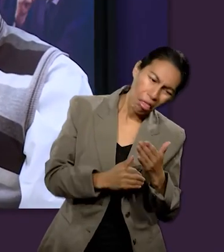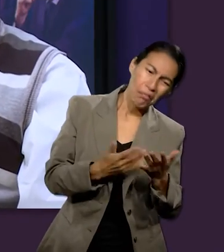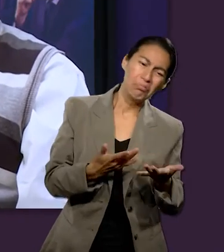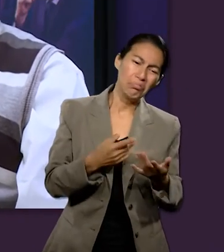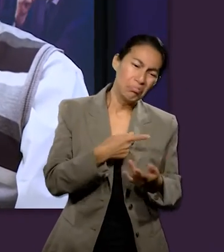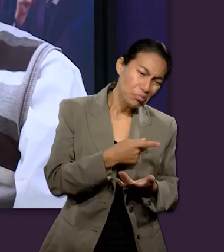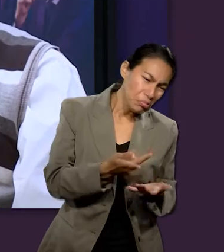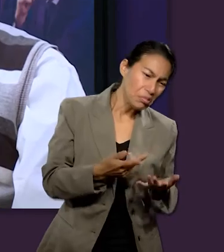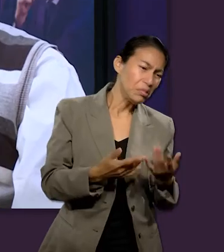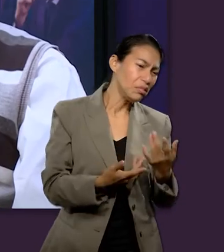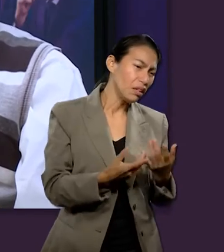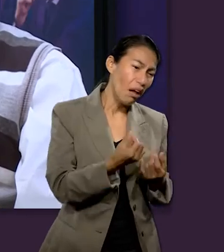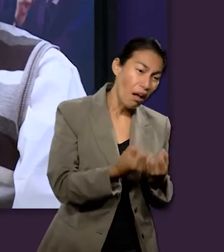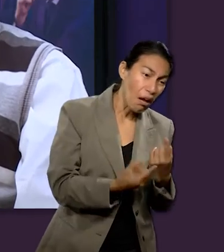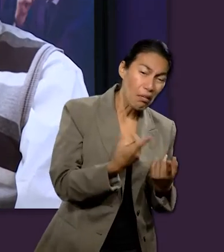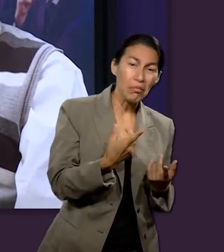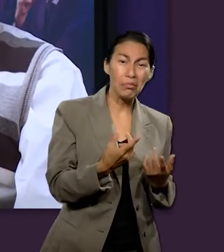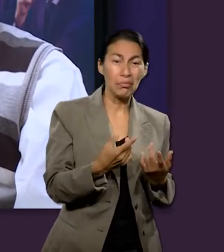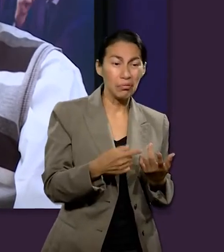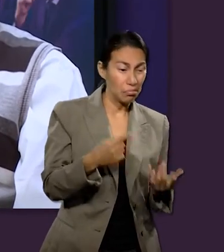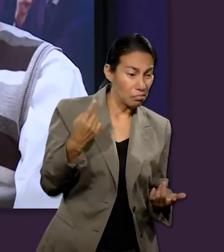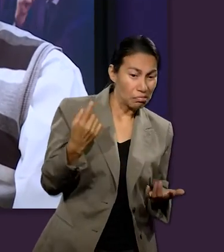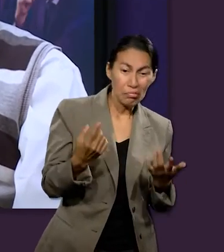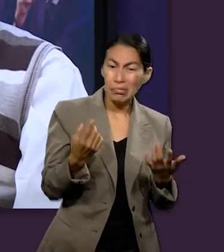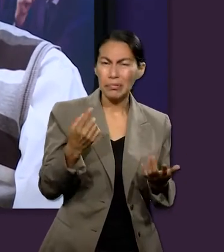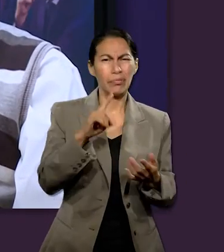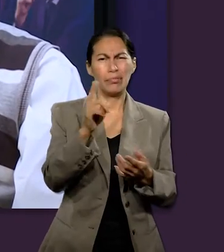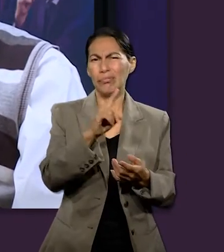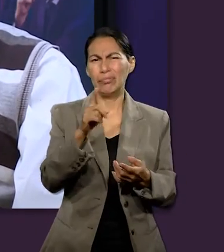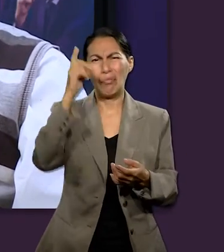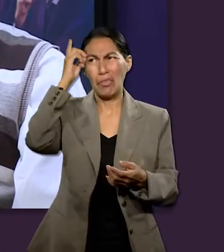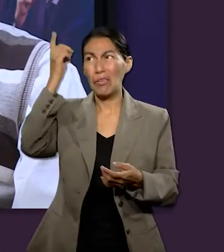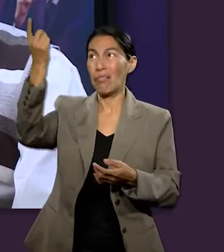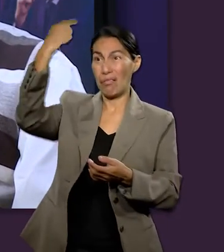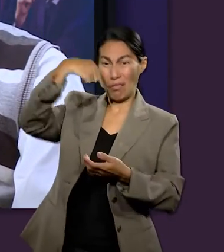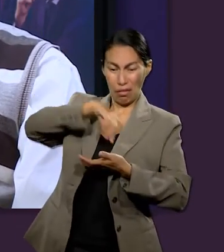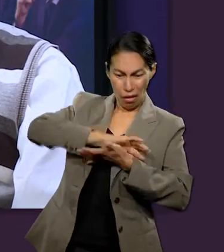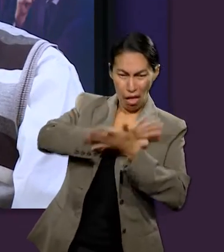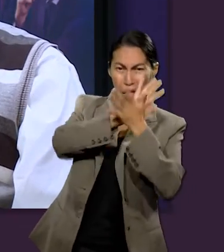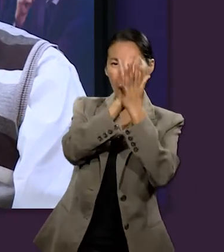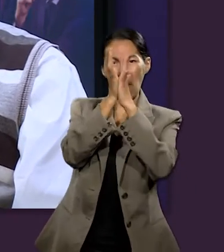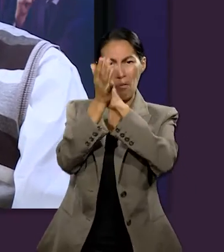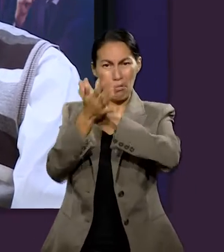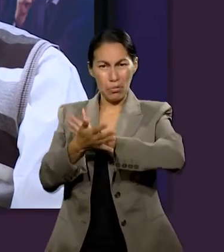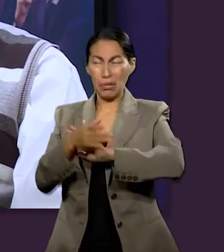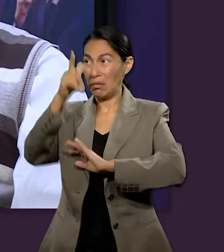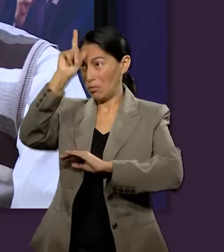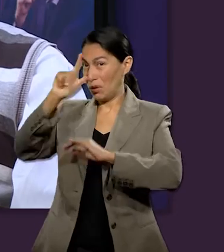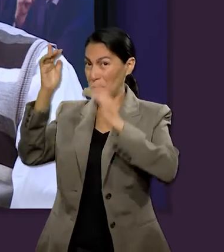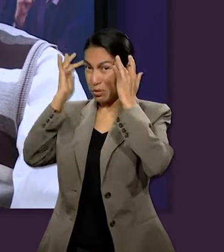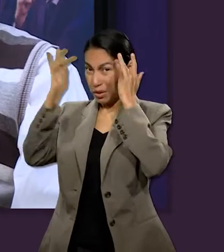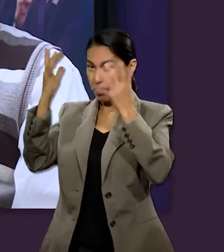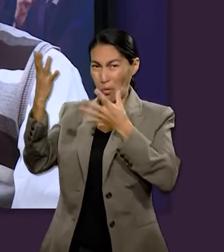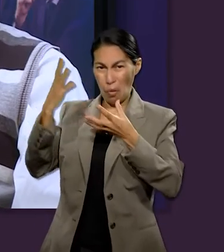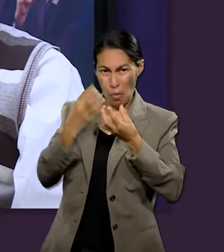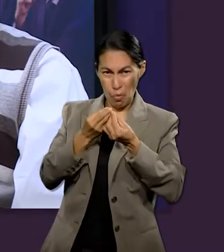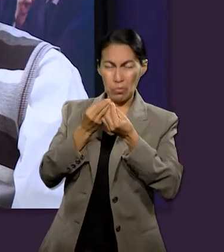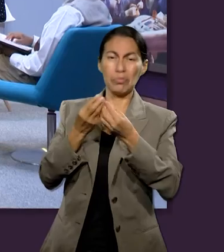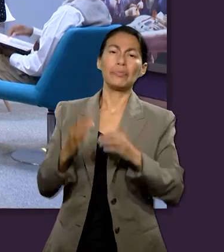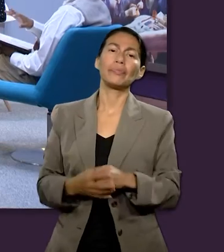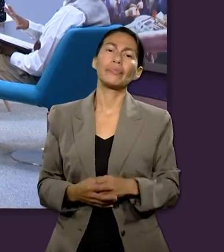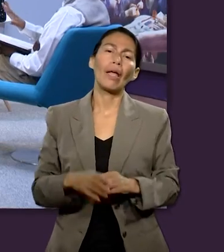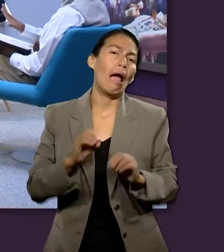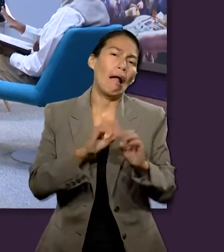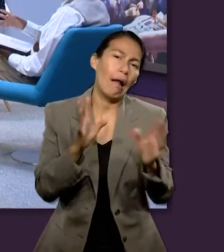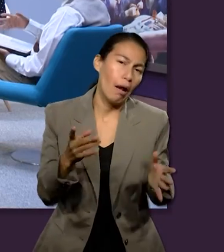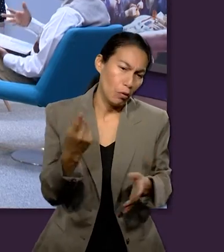desmejoras, ventajas que le llamemos, no son nada en comparación con lo que él puede hacer con el trabajo de su espíritu.